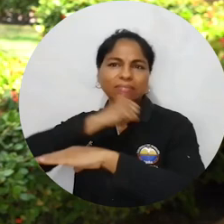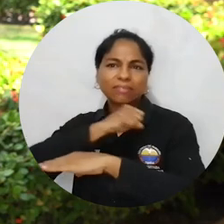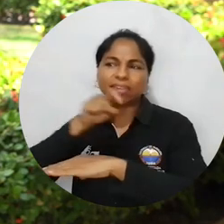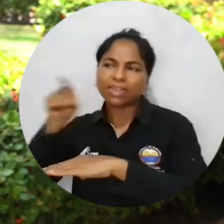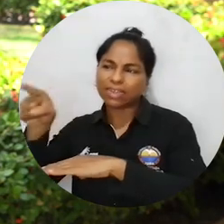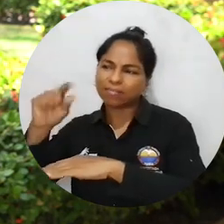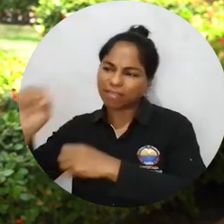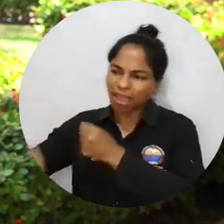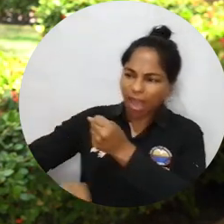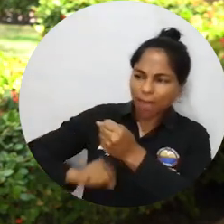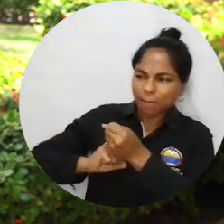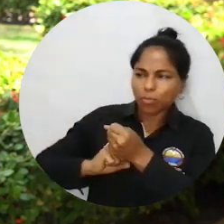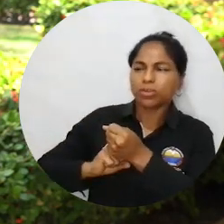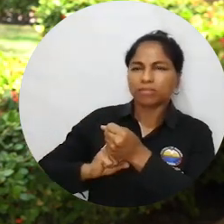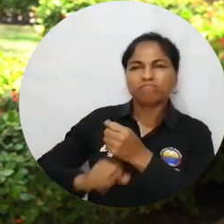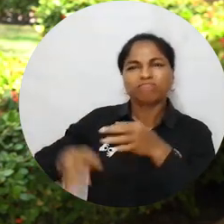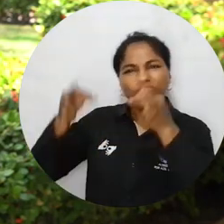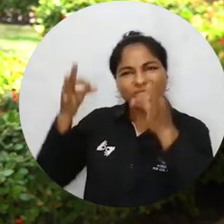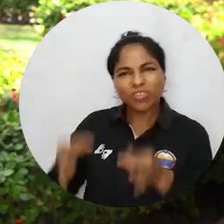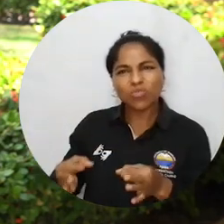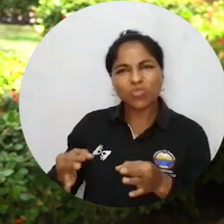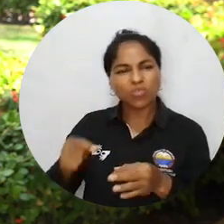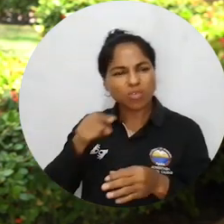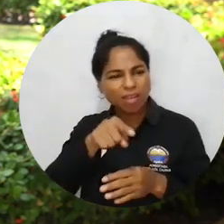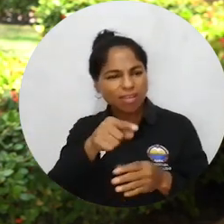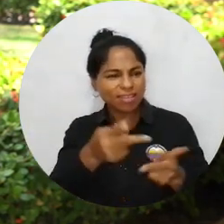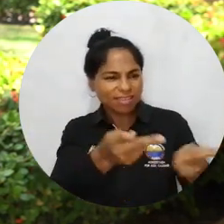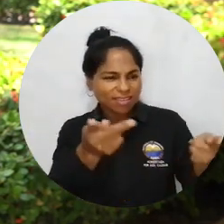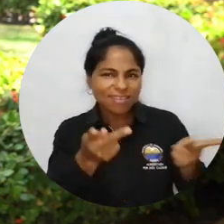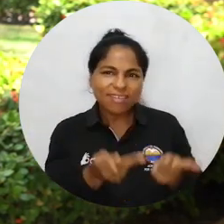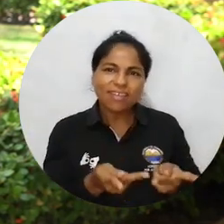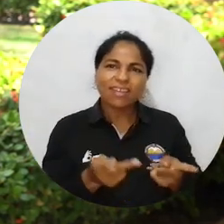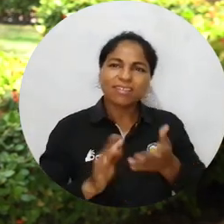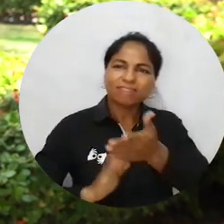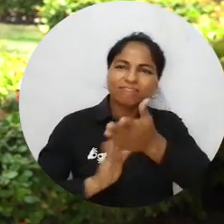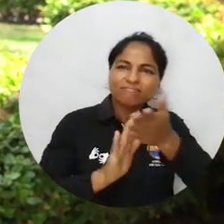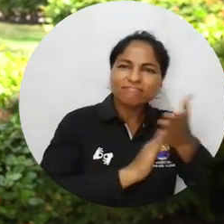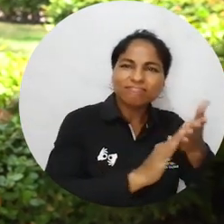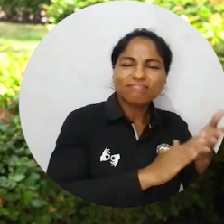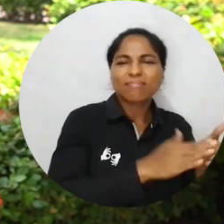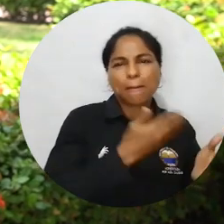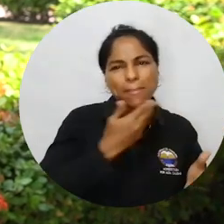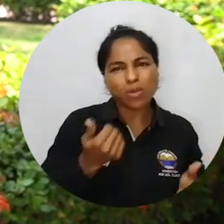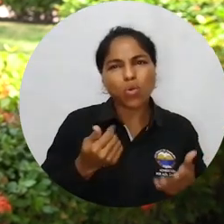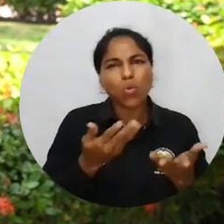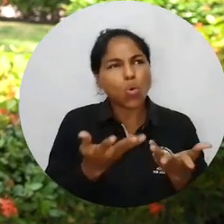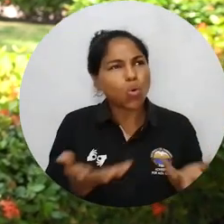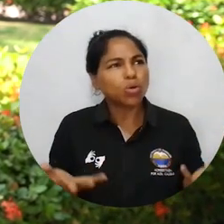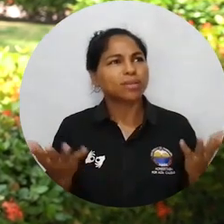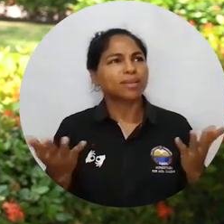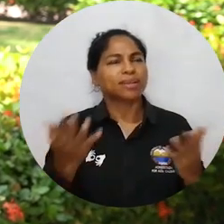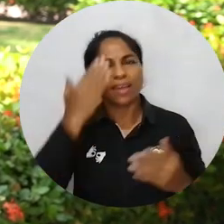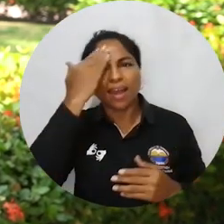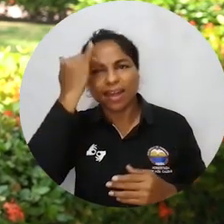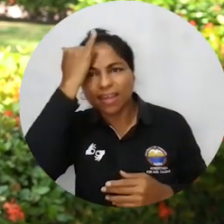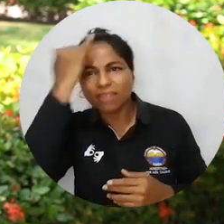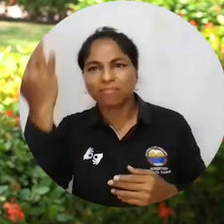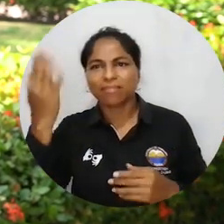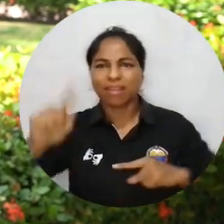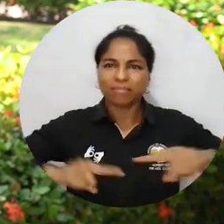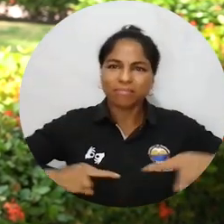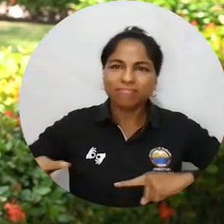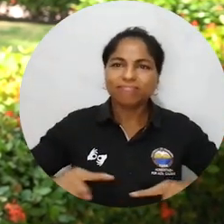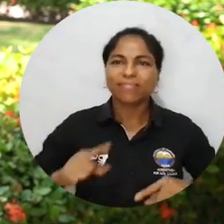Salazar, seguramente vamos a encontrar posibles rutas de mejora de todas las necesidades, tanto académicas, administrativas,